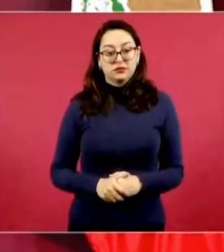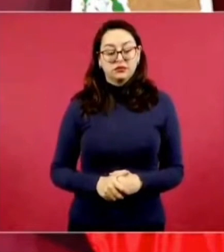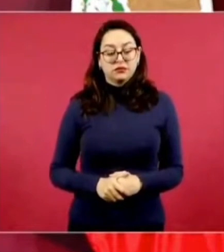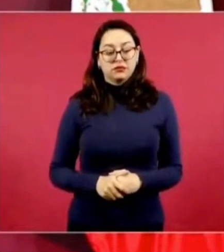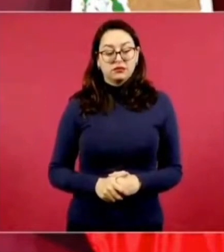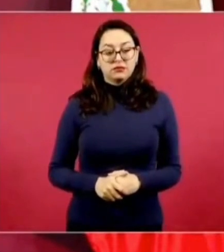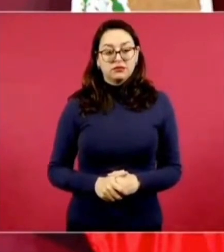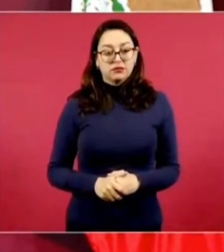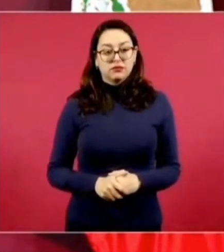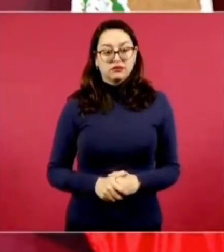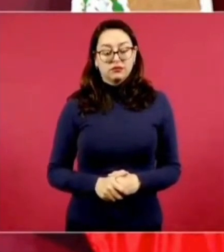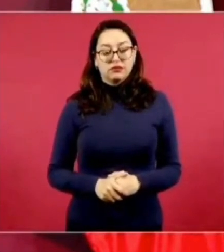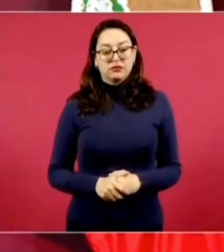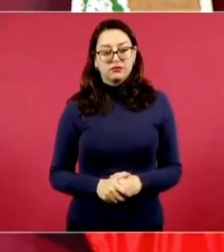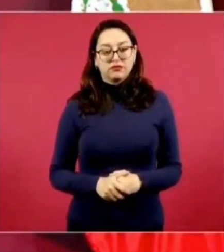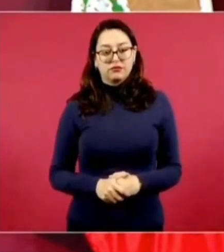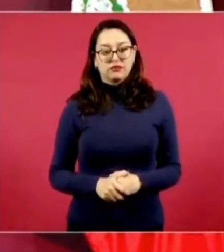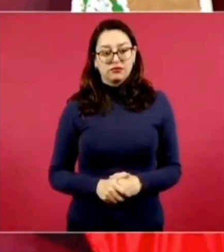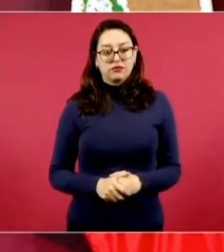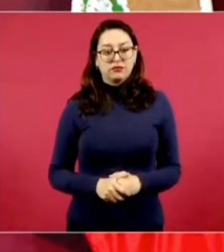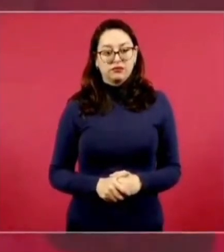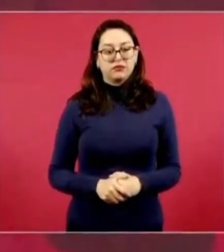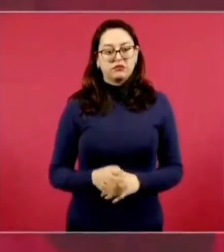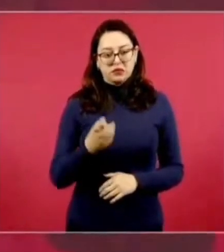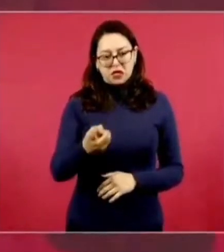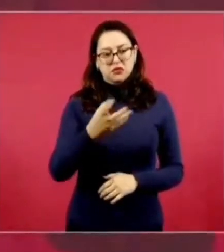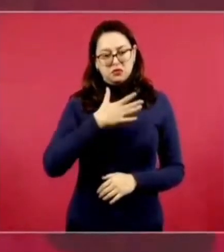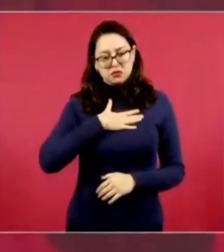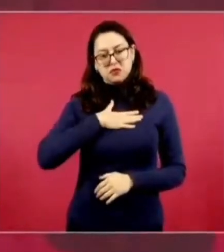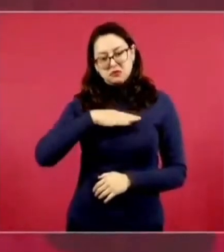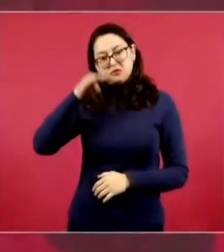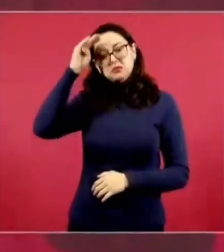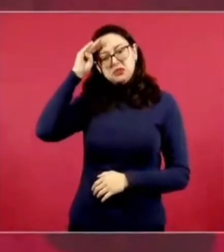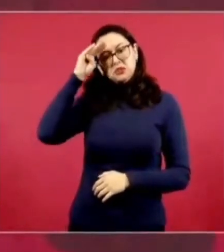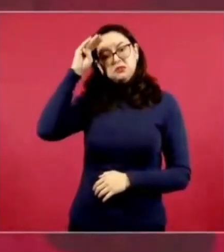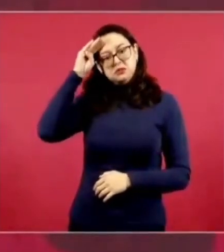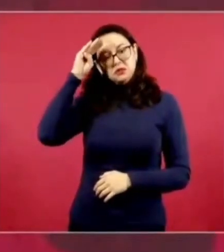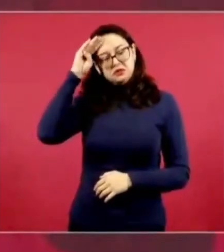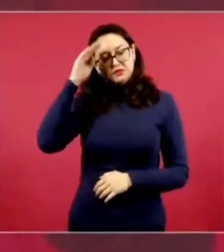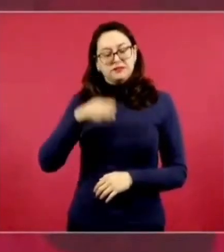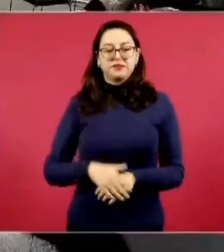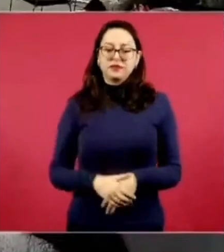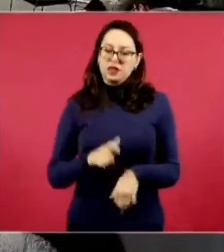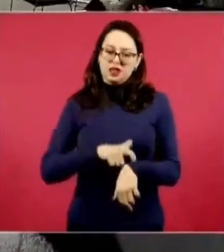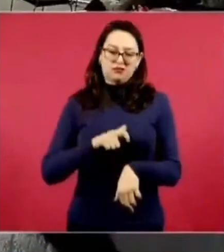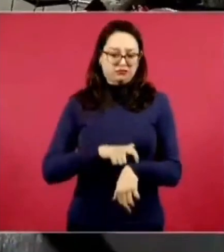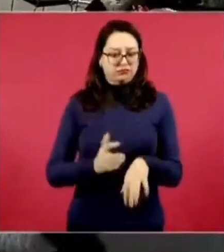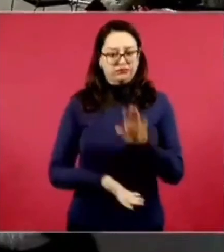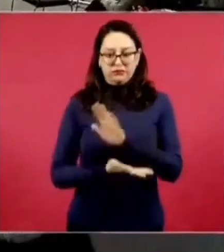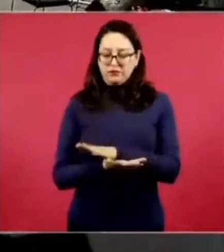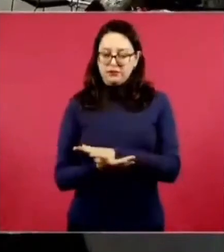y eso es lo que estoy pensando básicamente vámonos ya ¿no? les deseo no